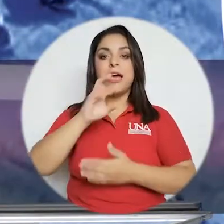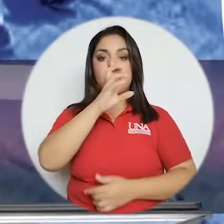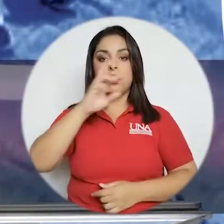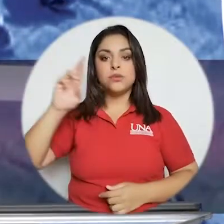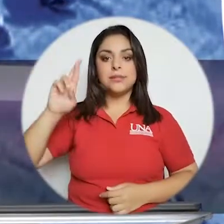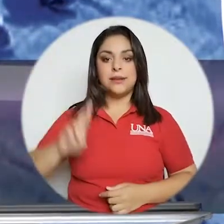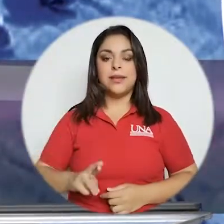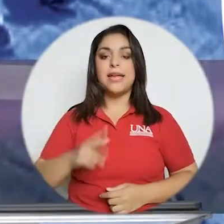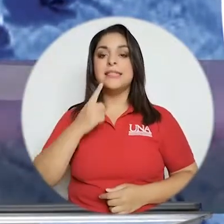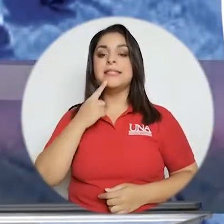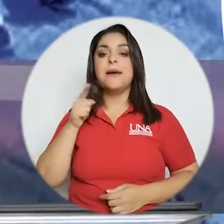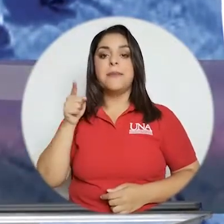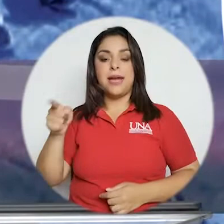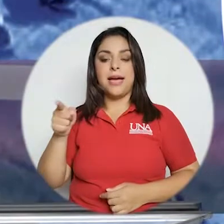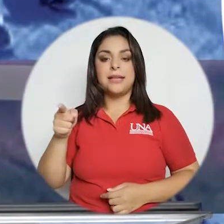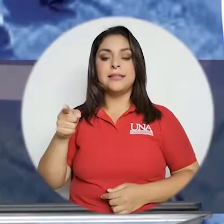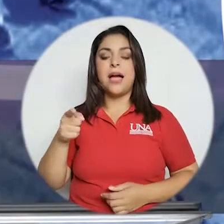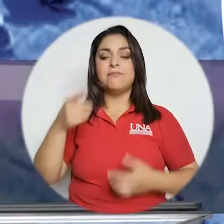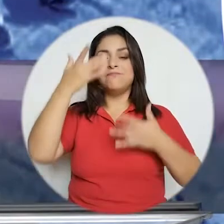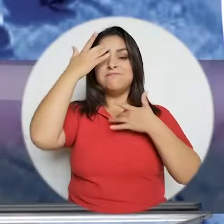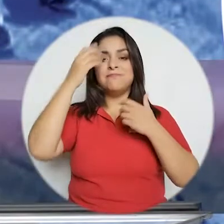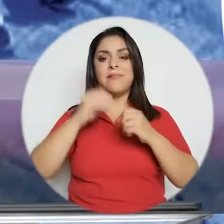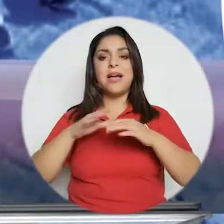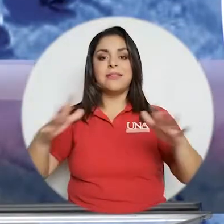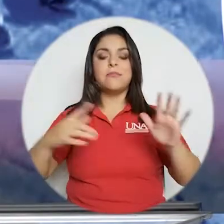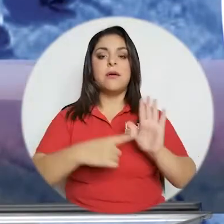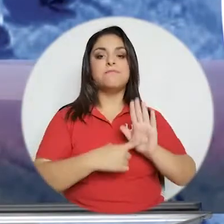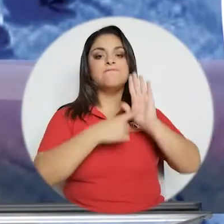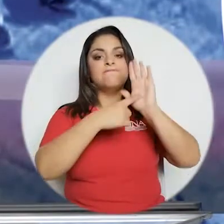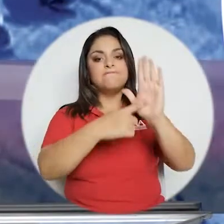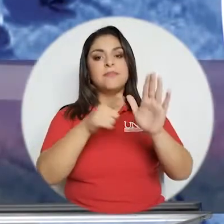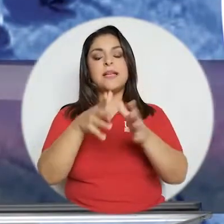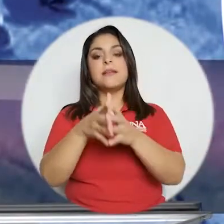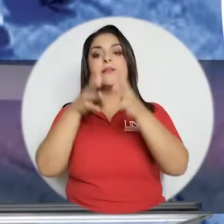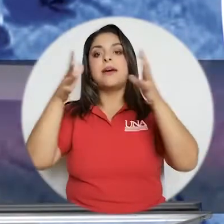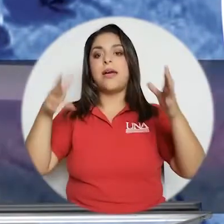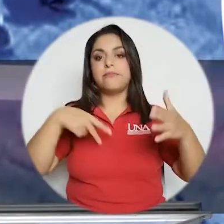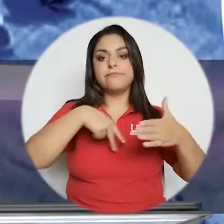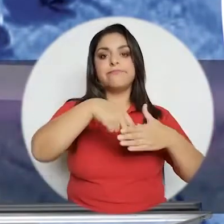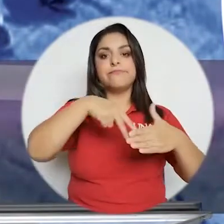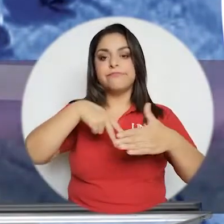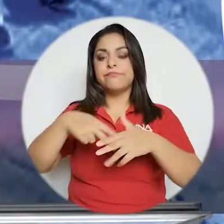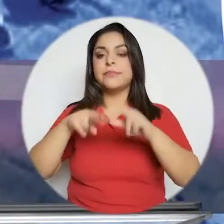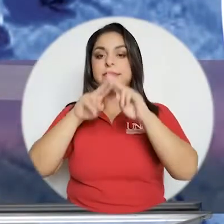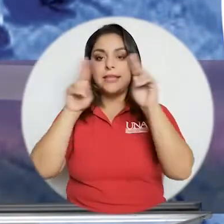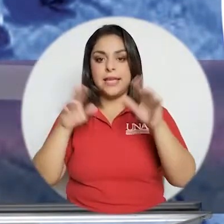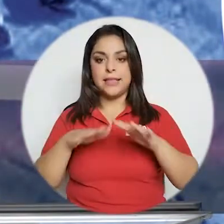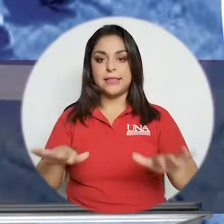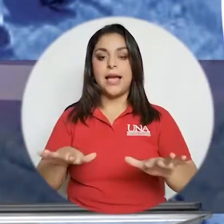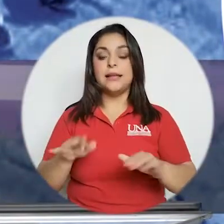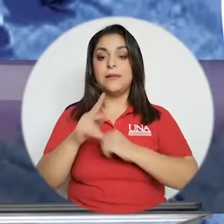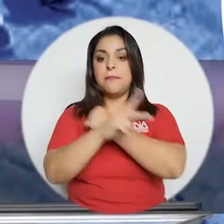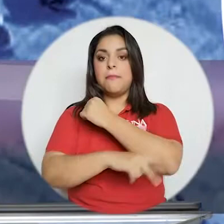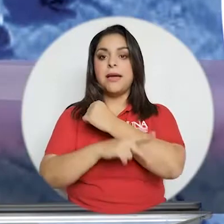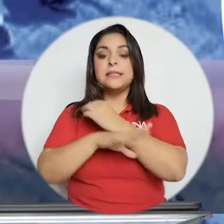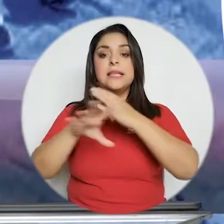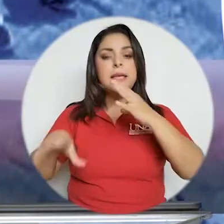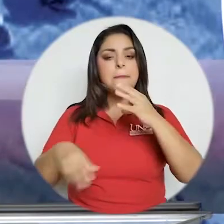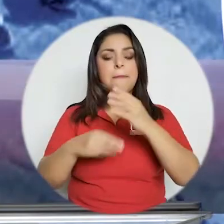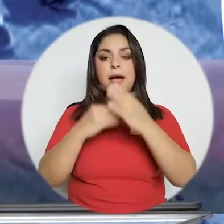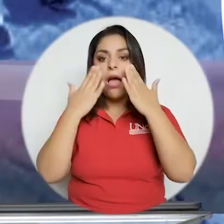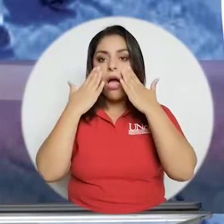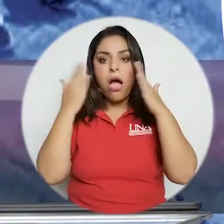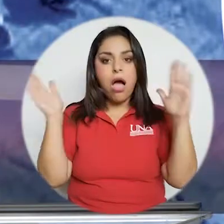Universidad de Costa Rica para ella la pandemia dejó al descubierto esa gran brecha digital que hay en el país pero también el